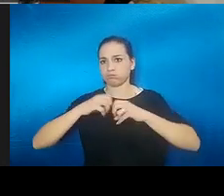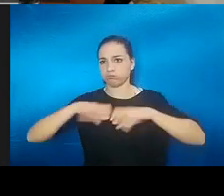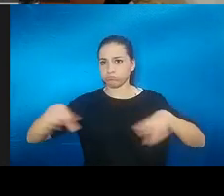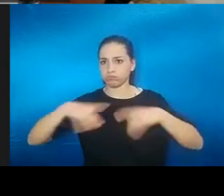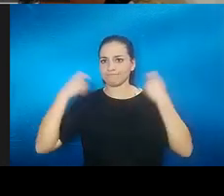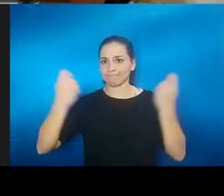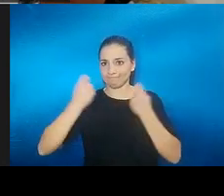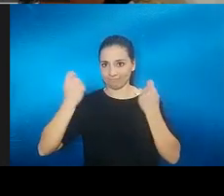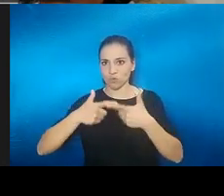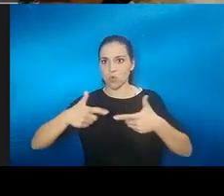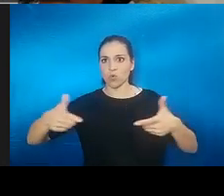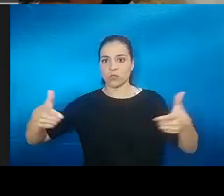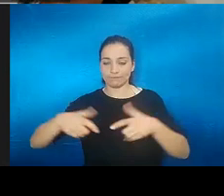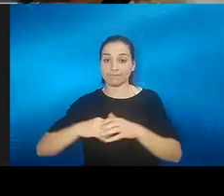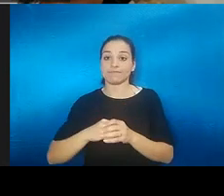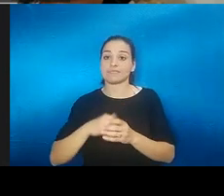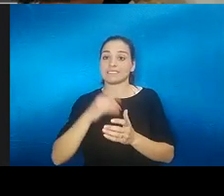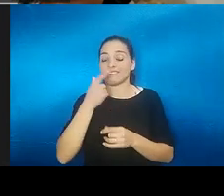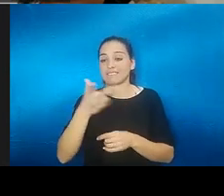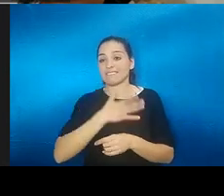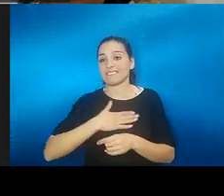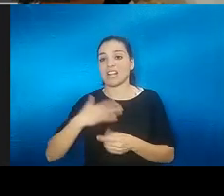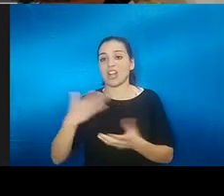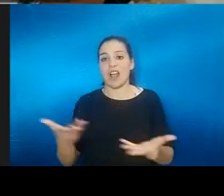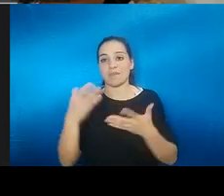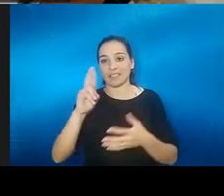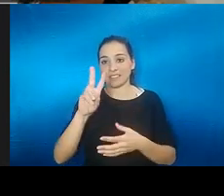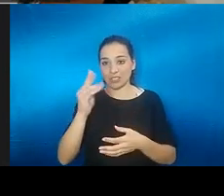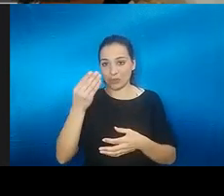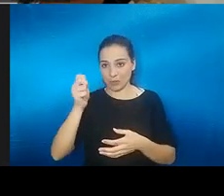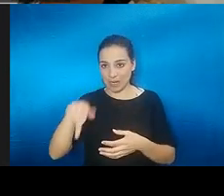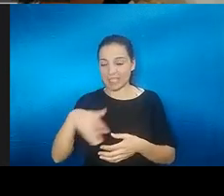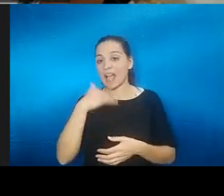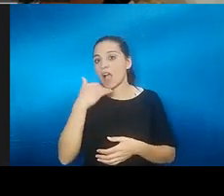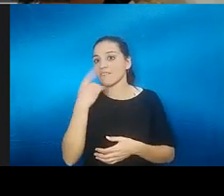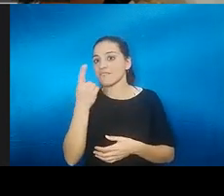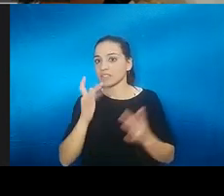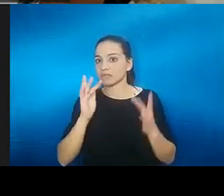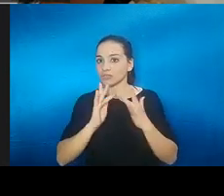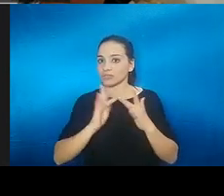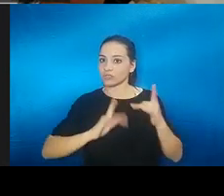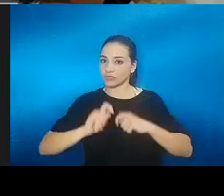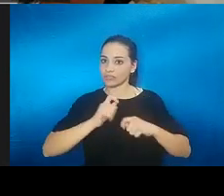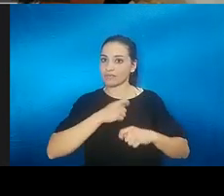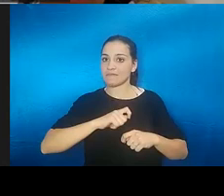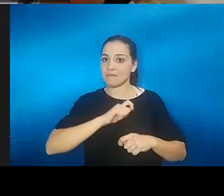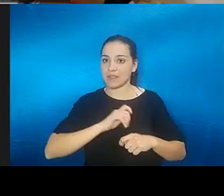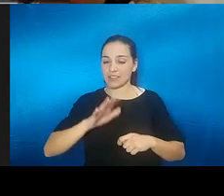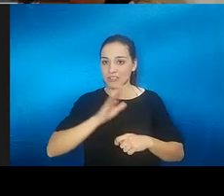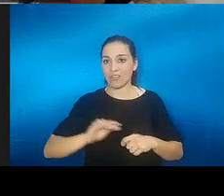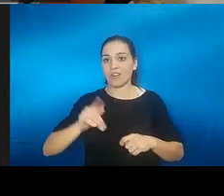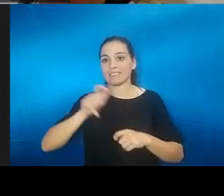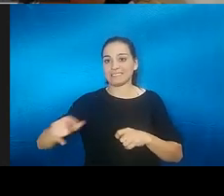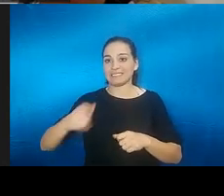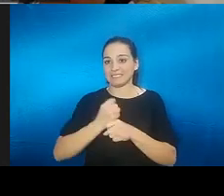animar Rubén no sé si con la ayuda además a que si necesitas incluso el contacto de la sociedad española de autorrinolaringología y de la